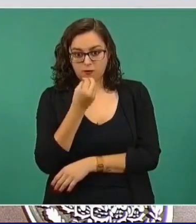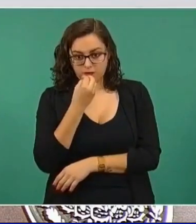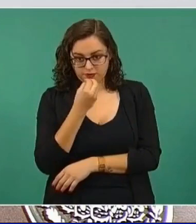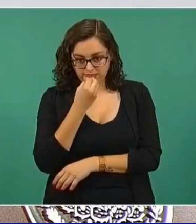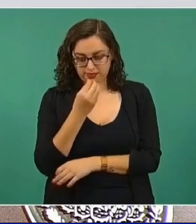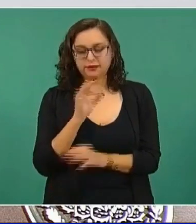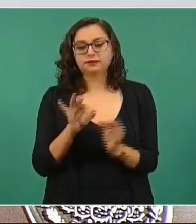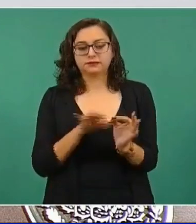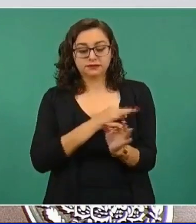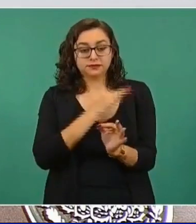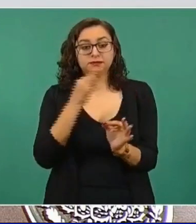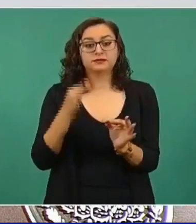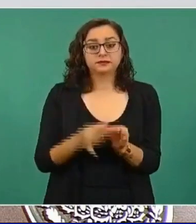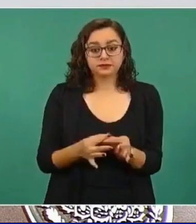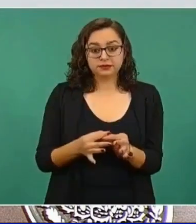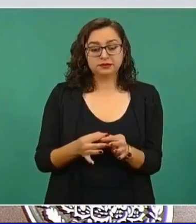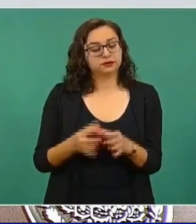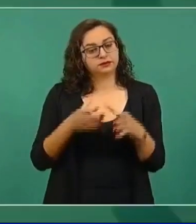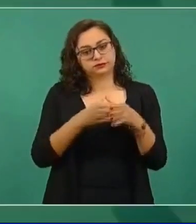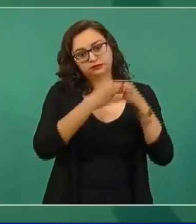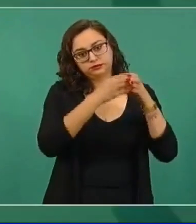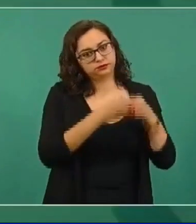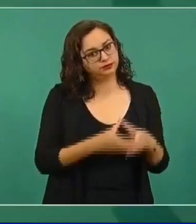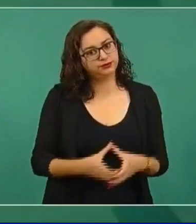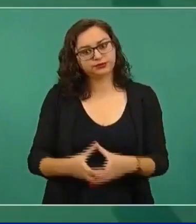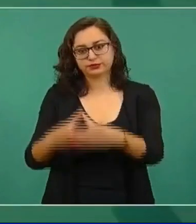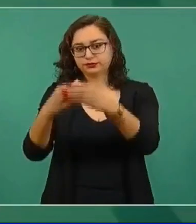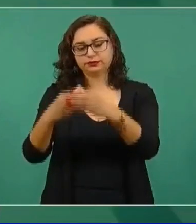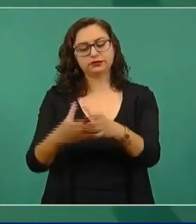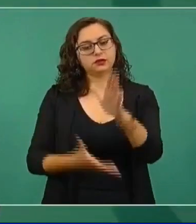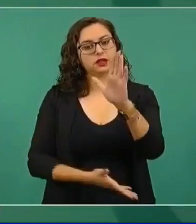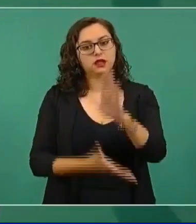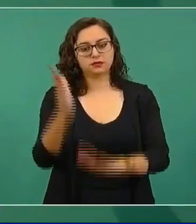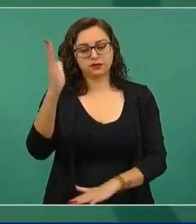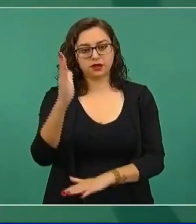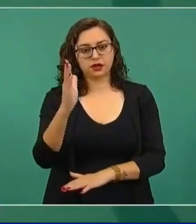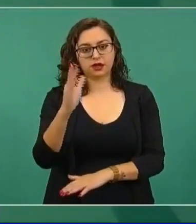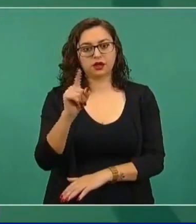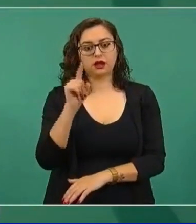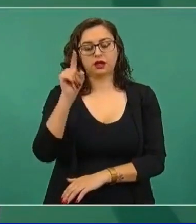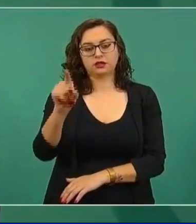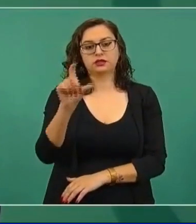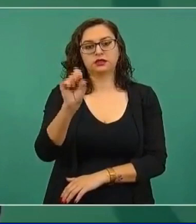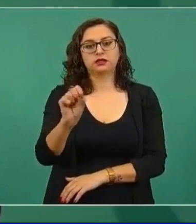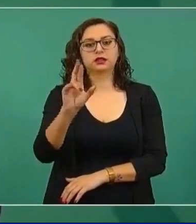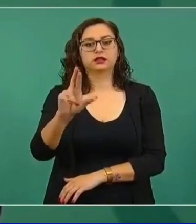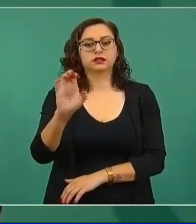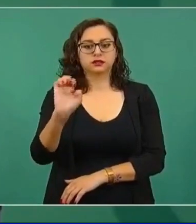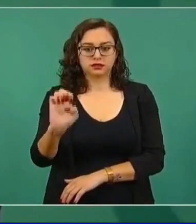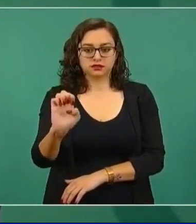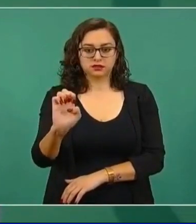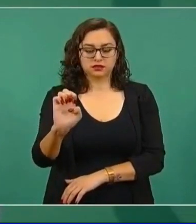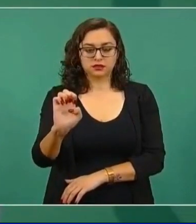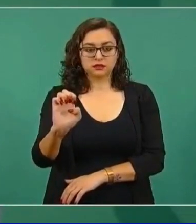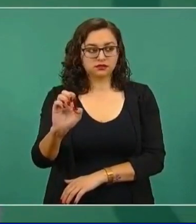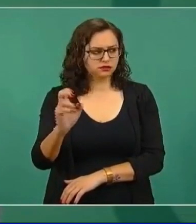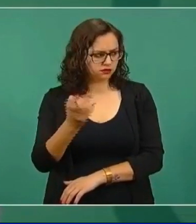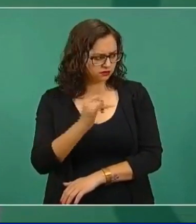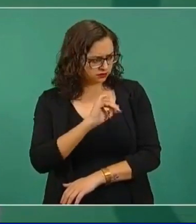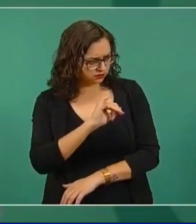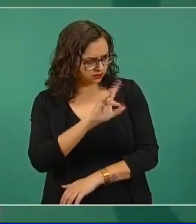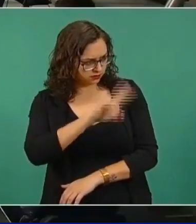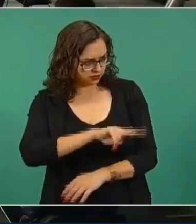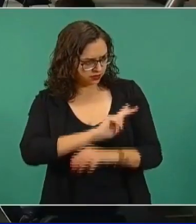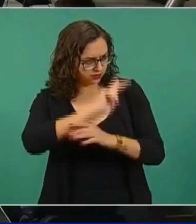la delegación se va a trasladar a relaciones exteriores. Así es el